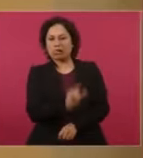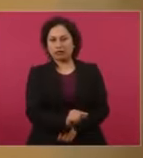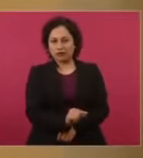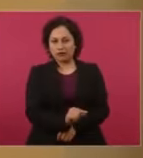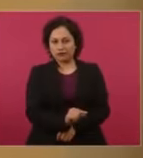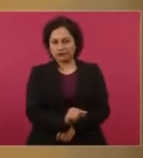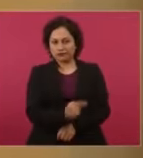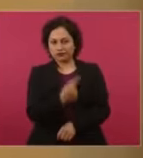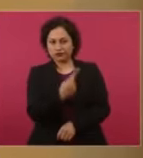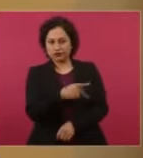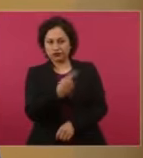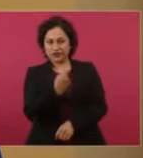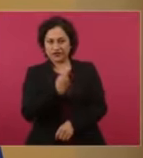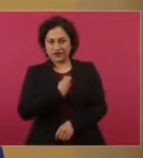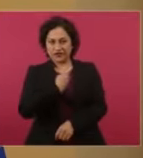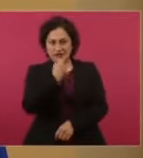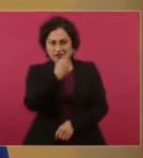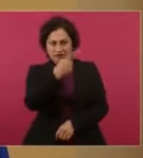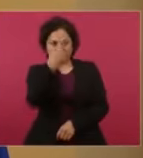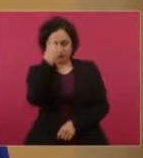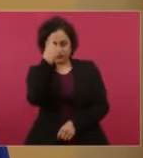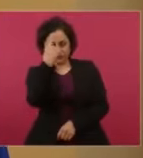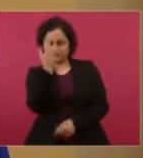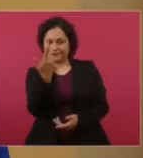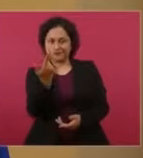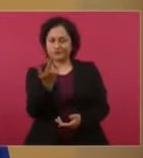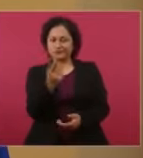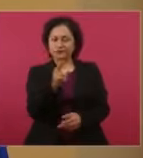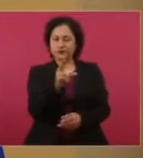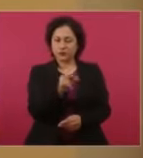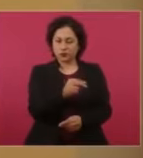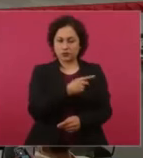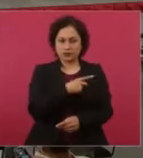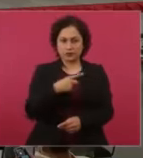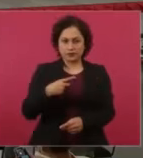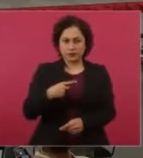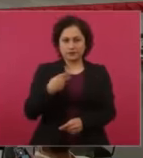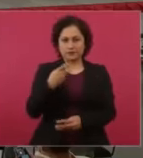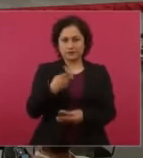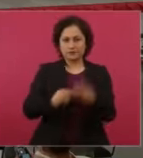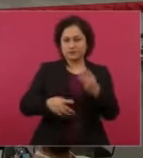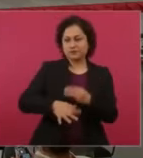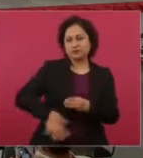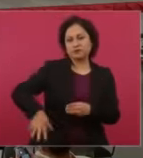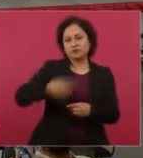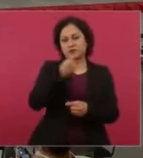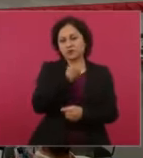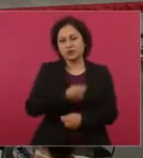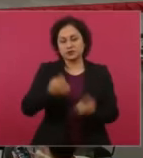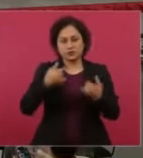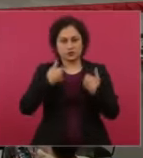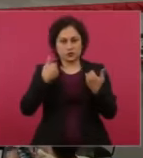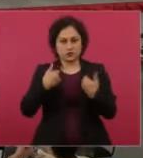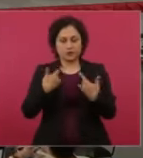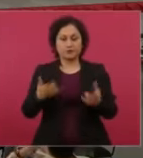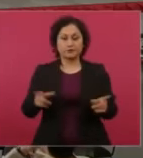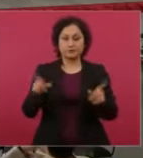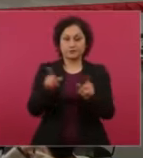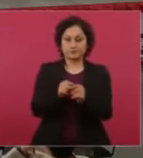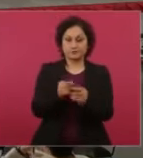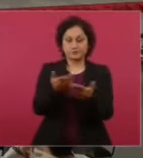identidad y el estado emocional de niñas, niños y jóvenes. Esto es todo. Muchas gracias, presidente.